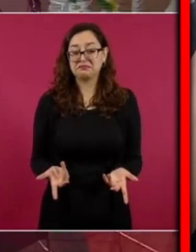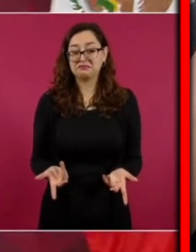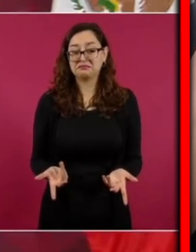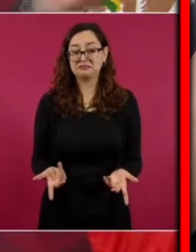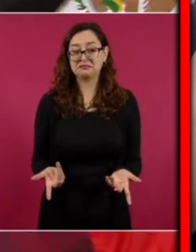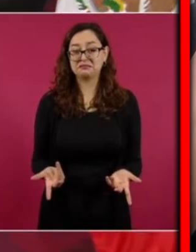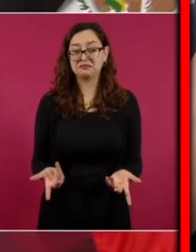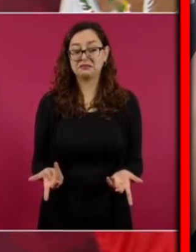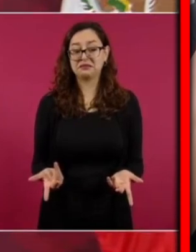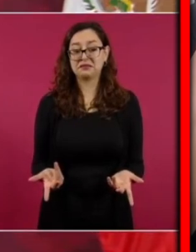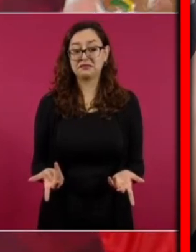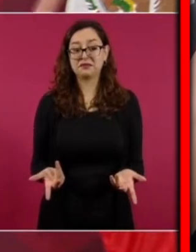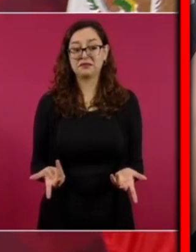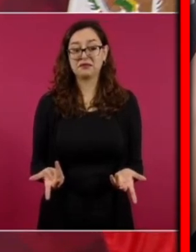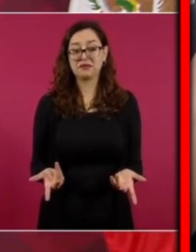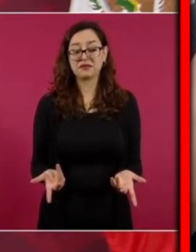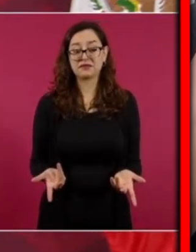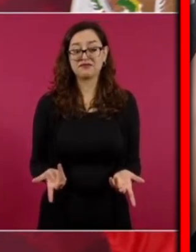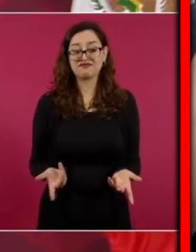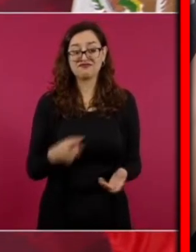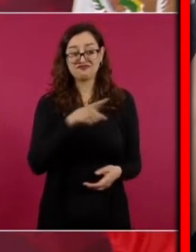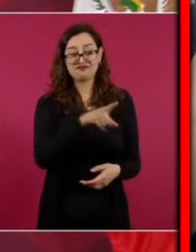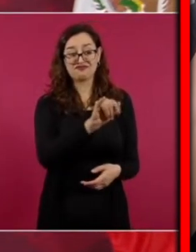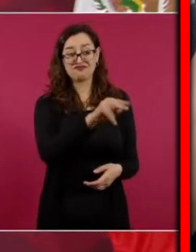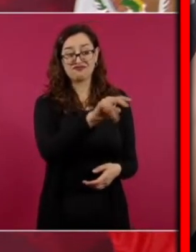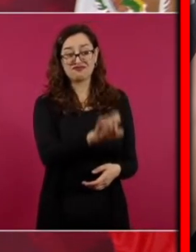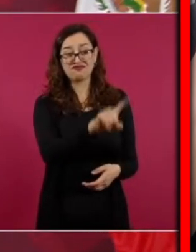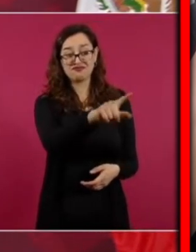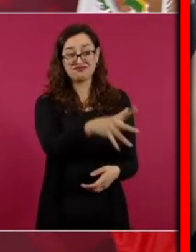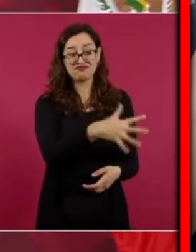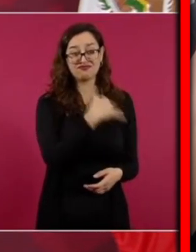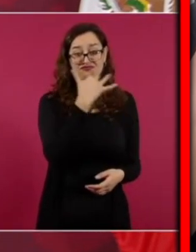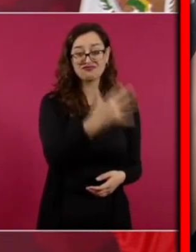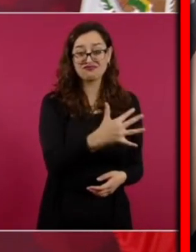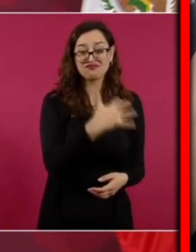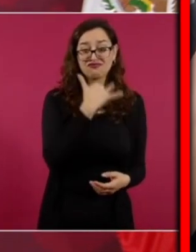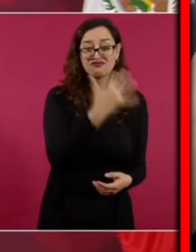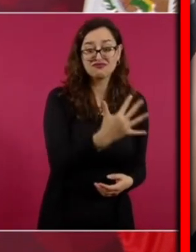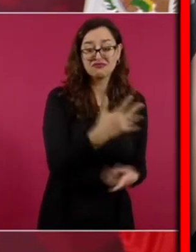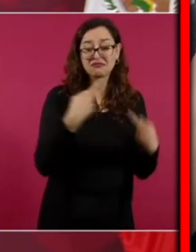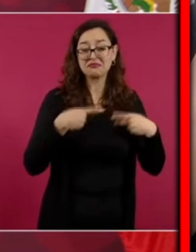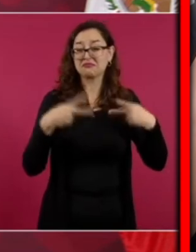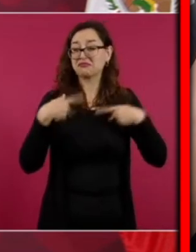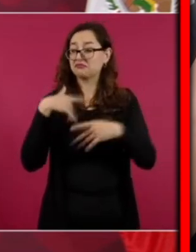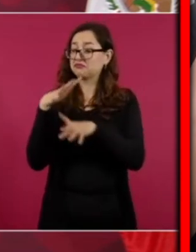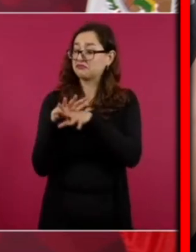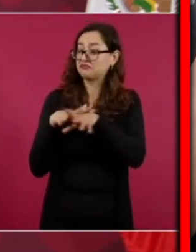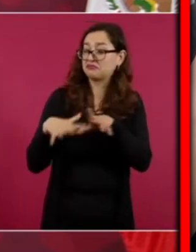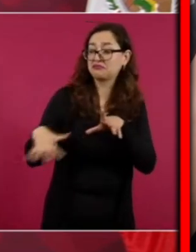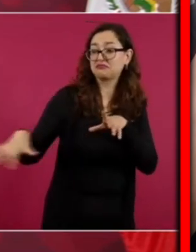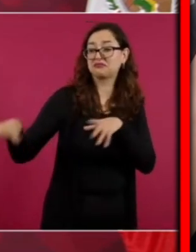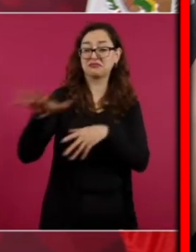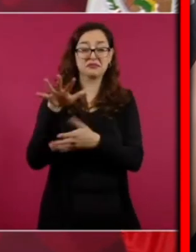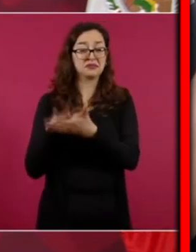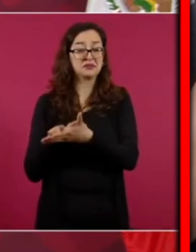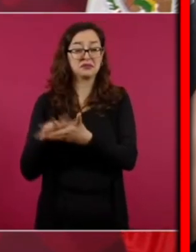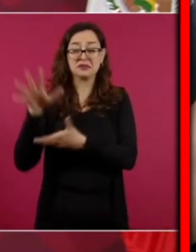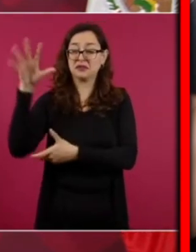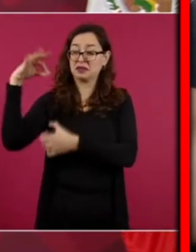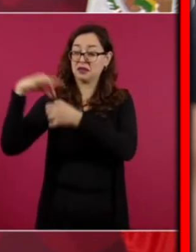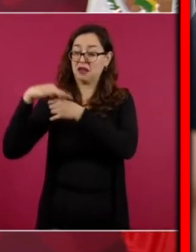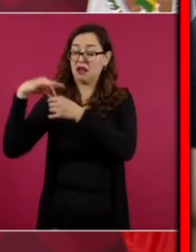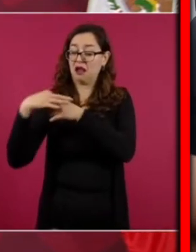con ese INE o ganamos por el